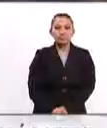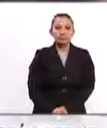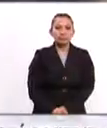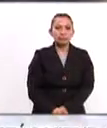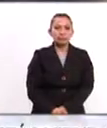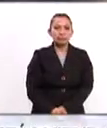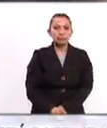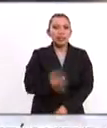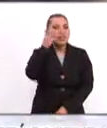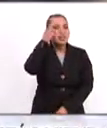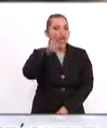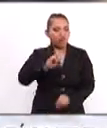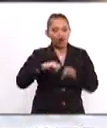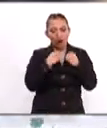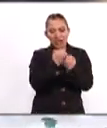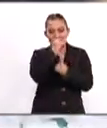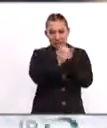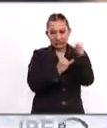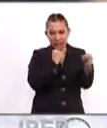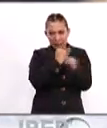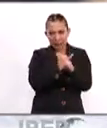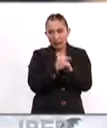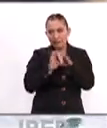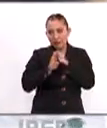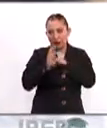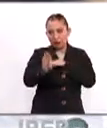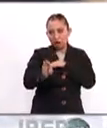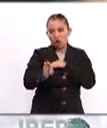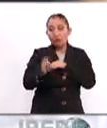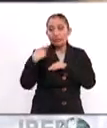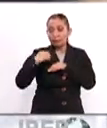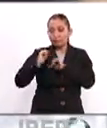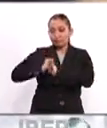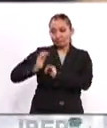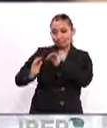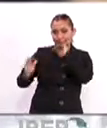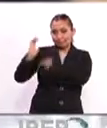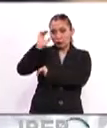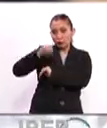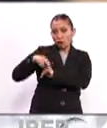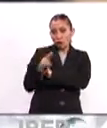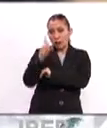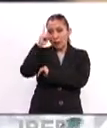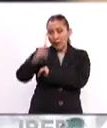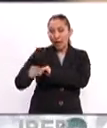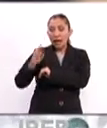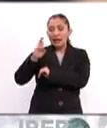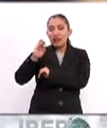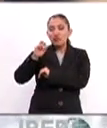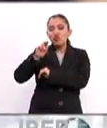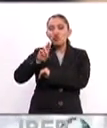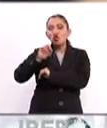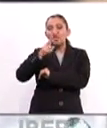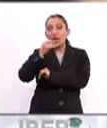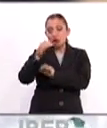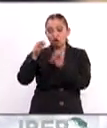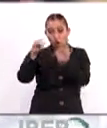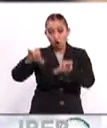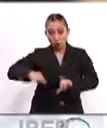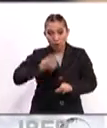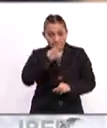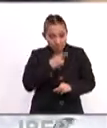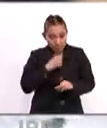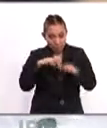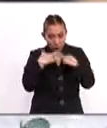El director de la Organización Internacional de Migraciones y el alto comisionado de Naciones Unidas para los Refugiados me confirmaron hoy,